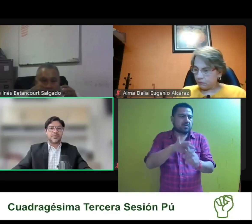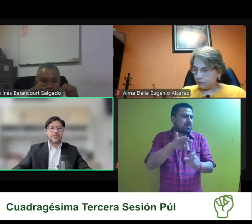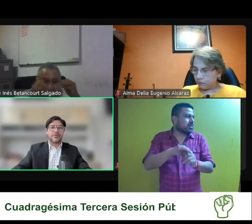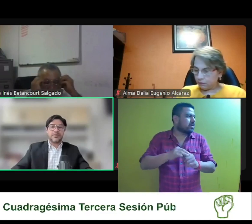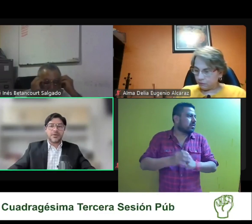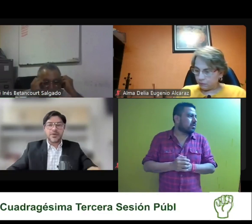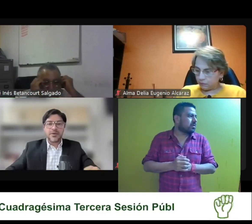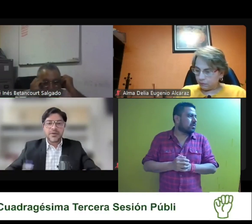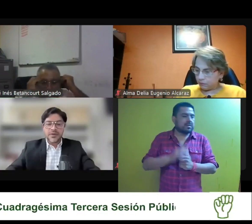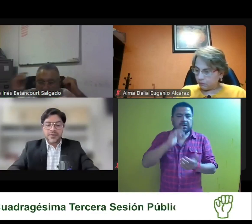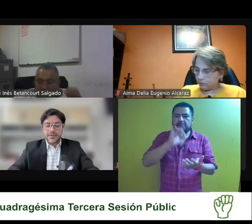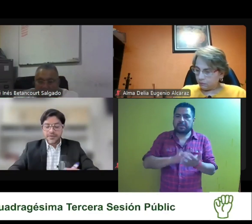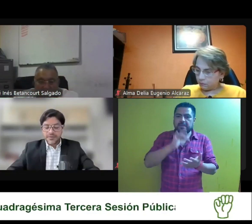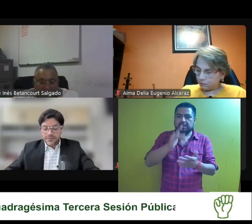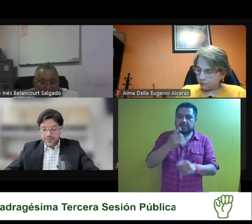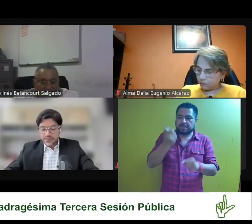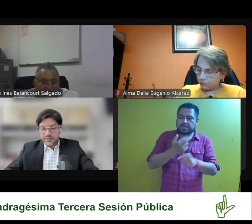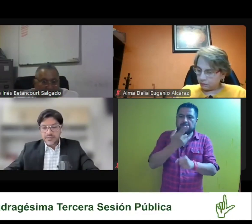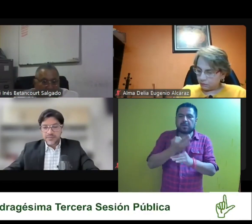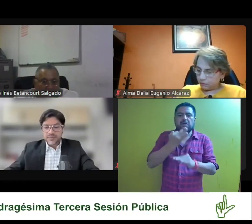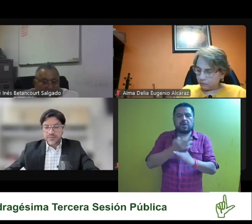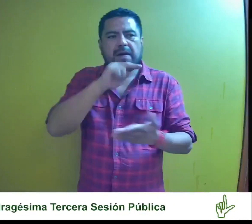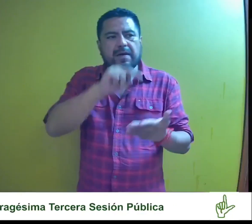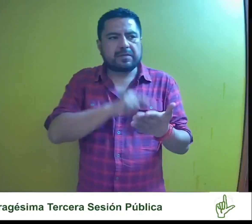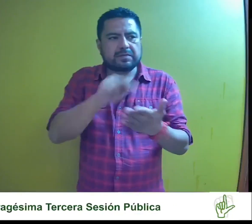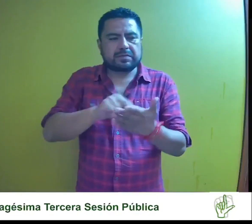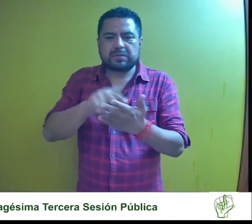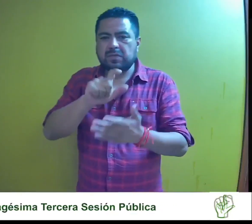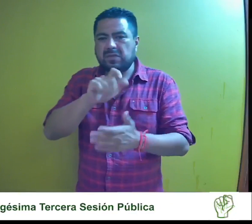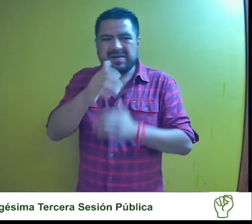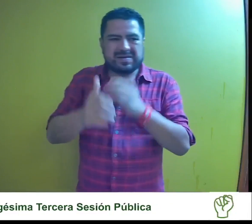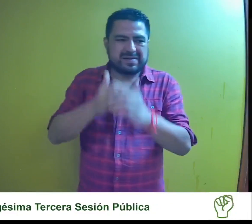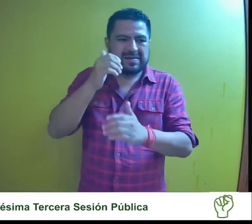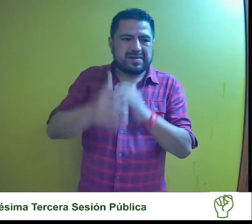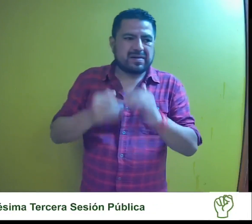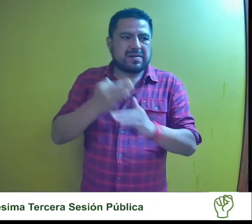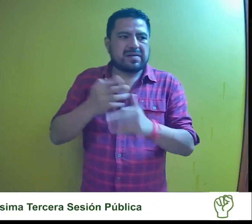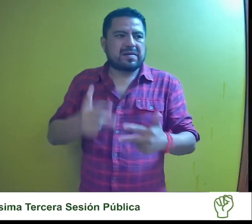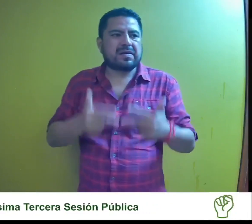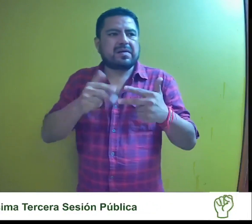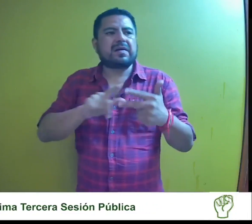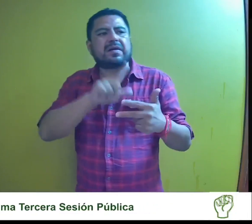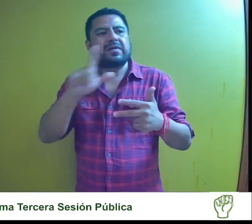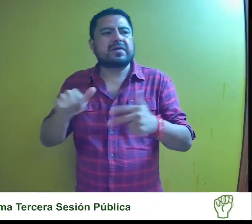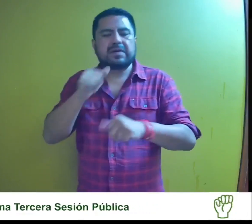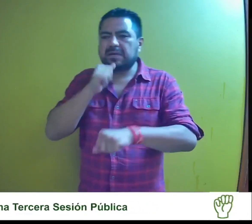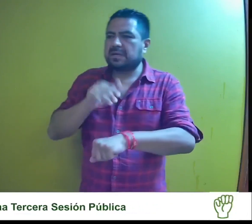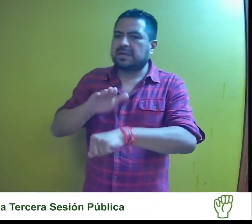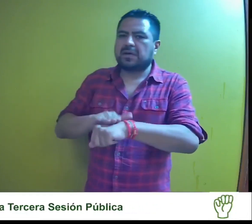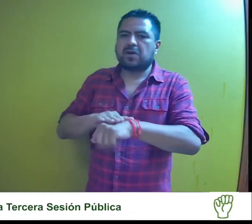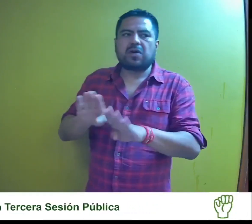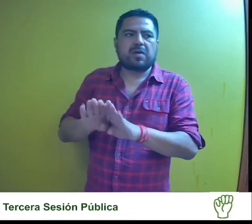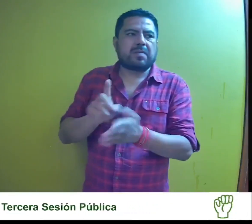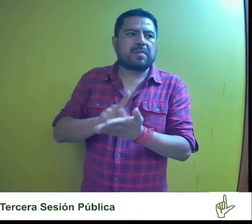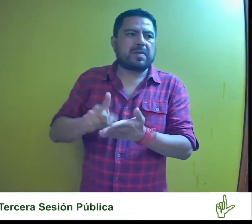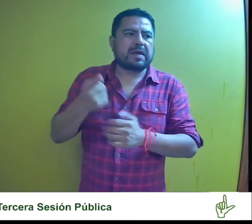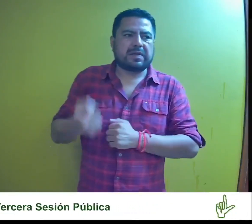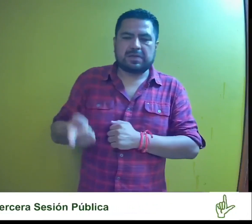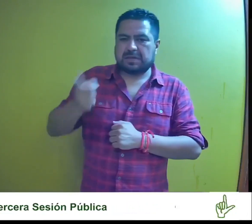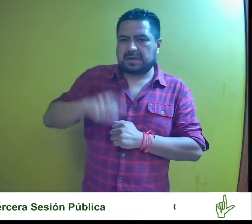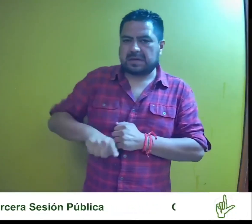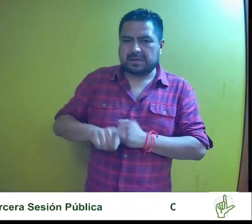votos. Gracias, secretario. Sirvas a recabar las firmas a la conclusión de esta sesión y en consecuencia notificarla como el derecho